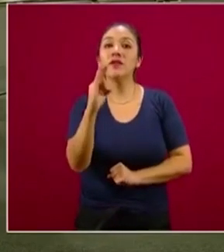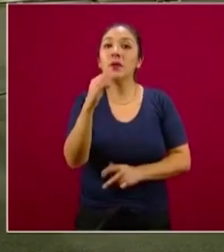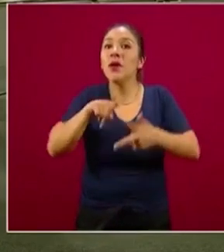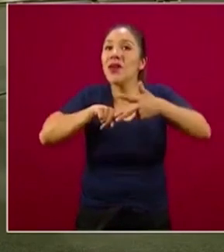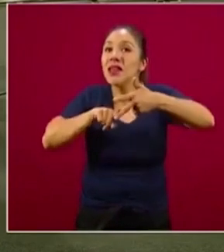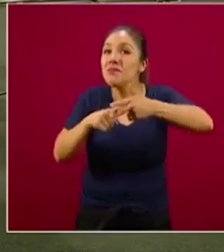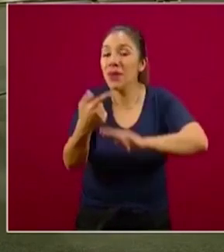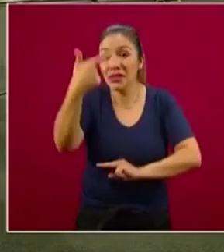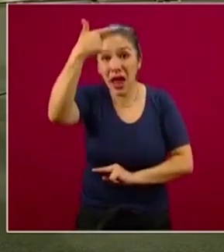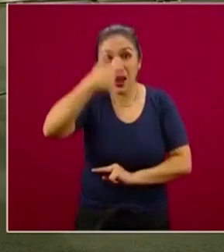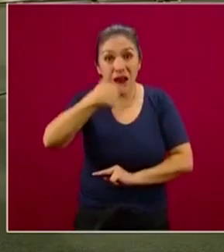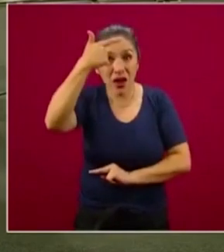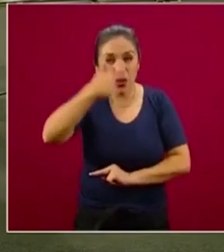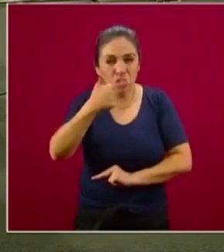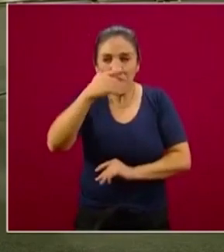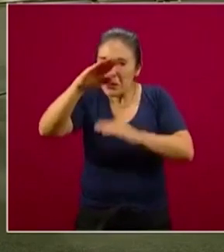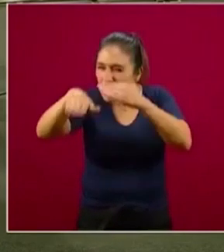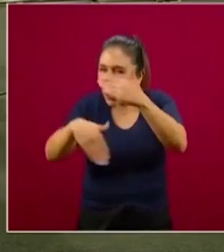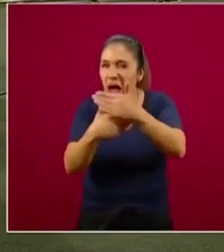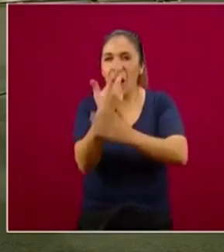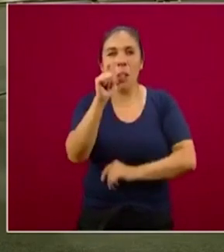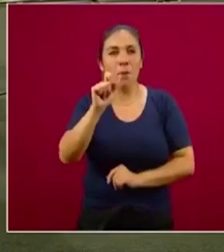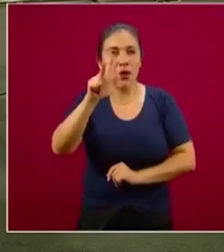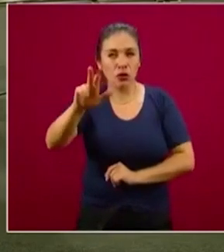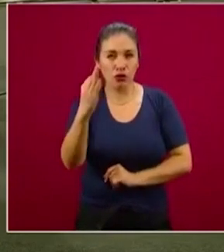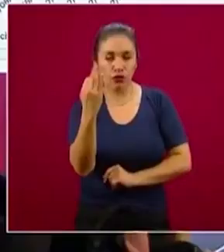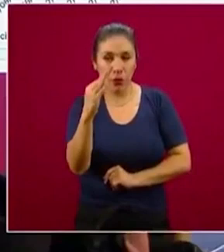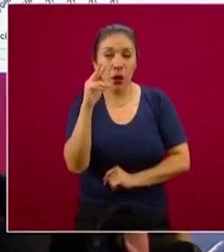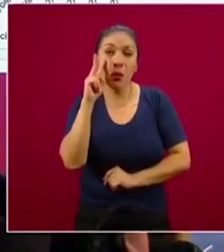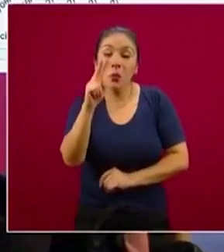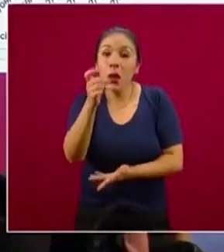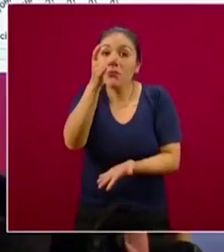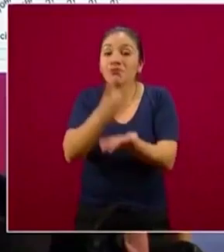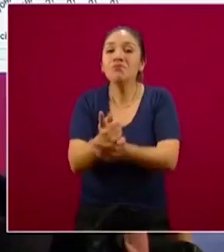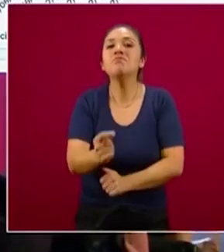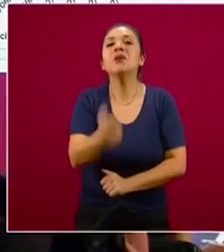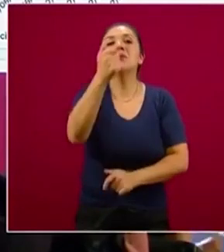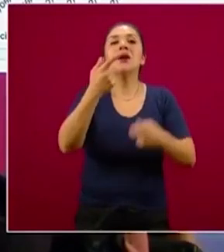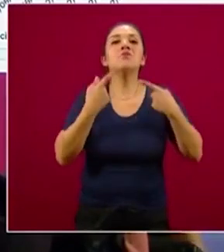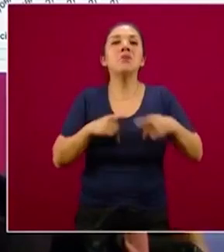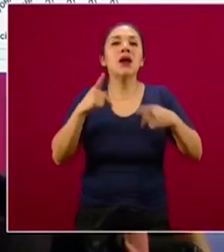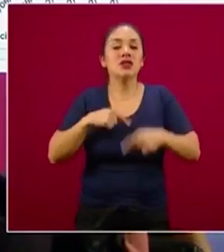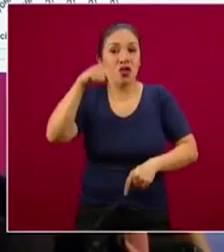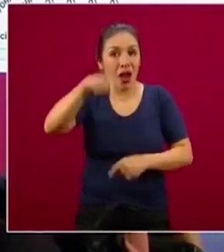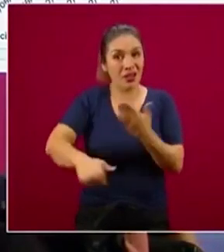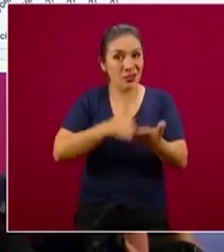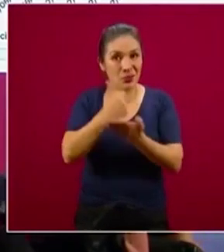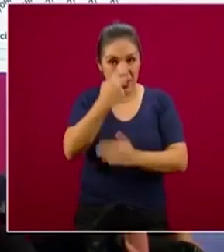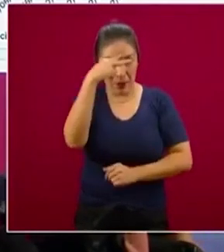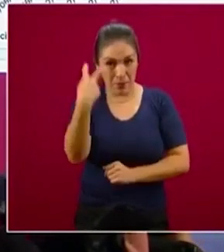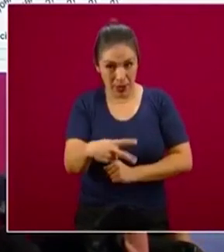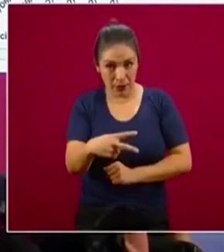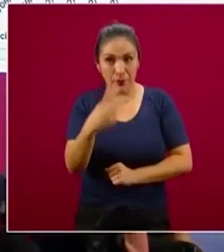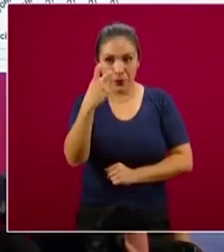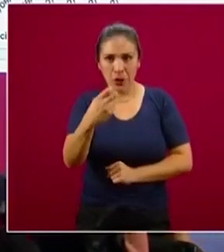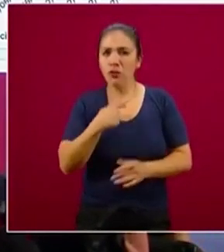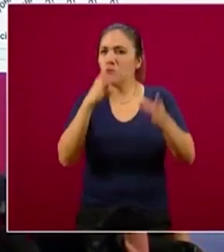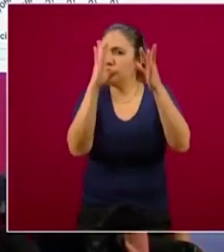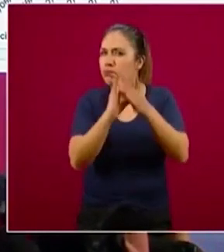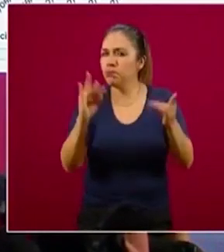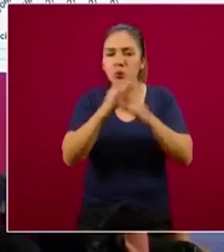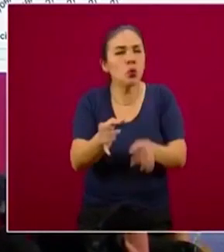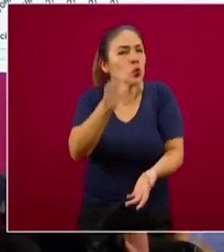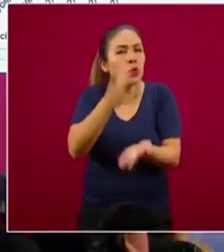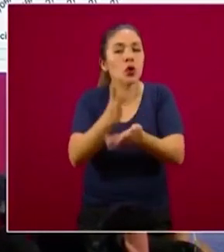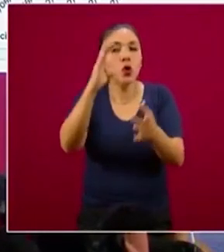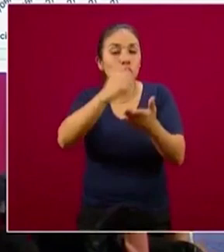en la noche, prácticamente la madrugada del 28, la detección del primer caso en la Ciudad de México. Lo voy a ilustrar exclusivamente con